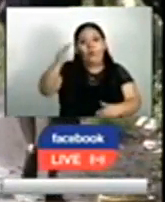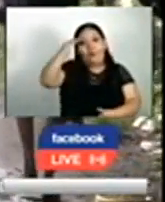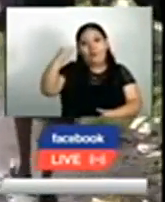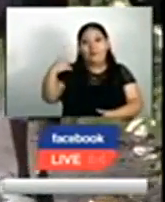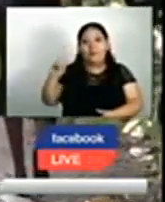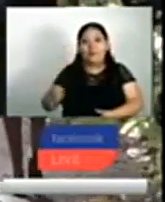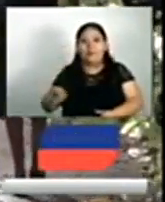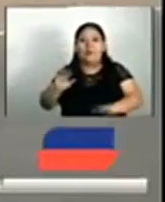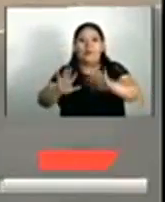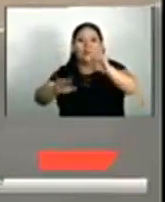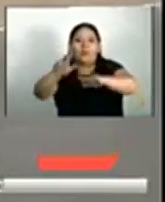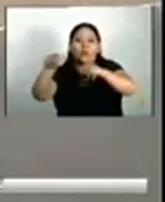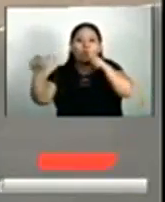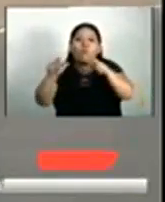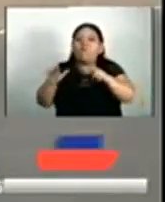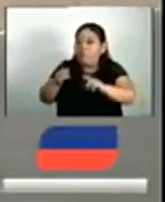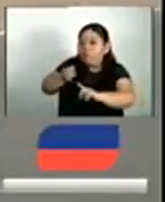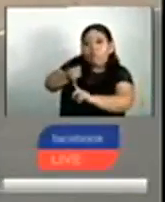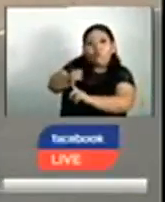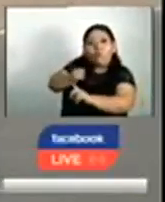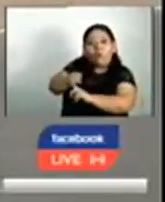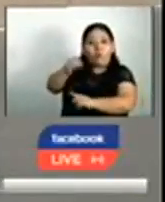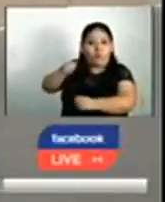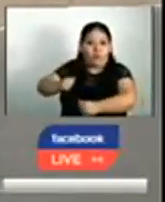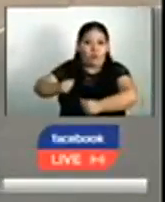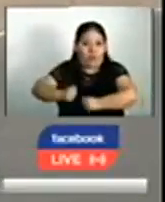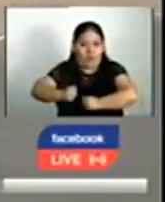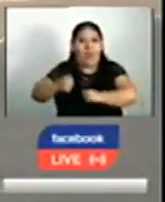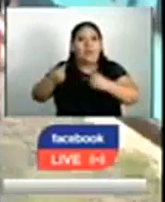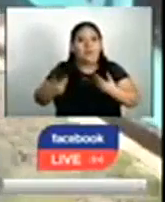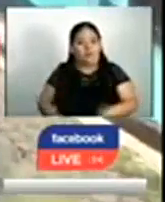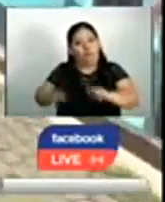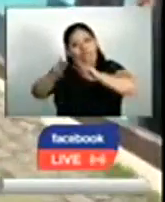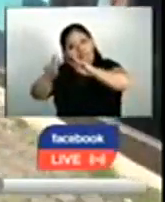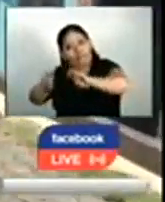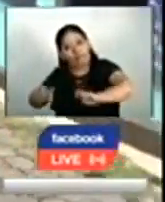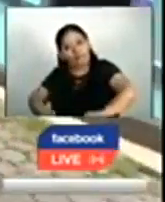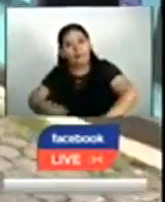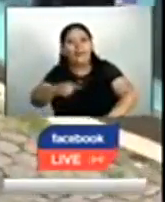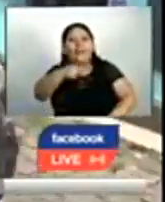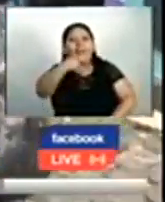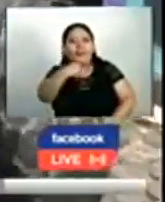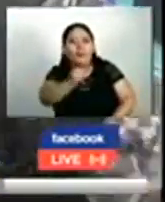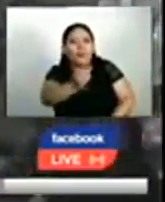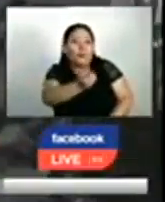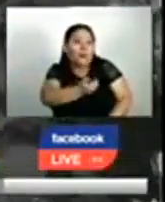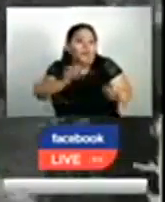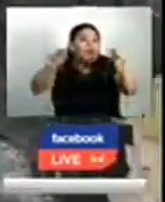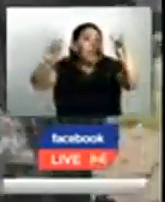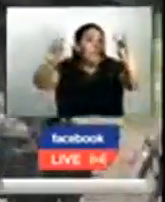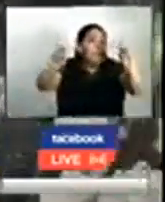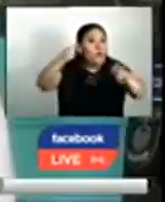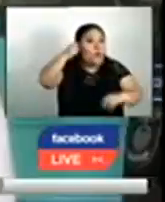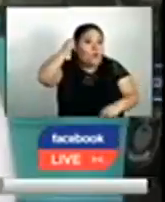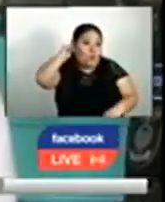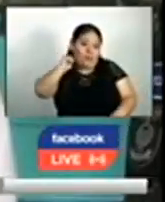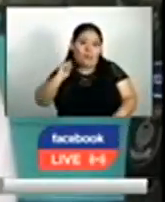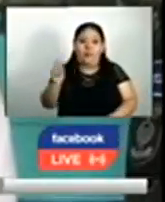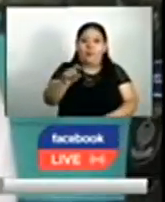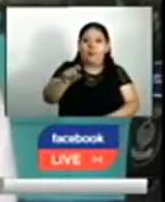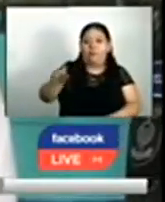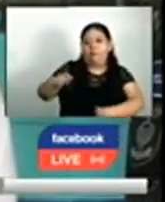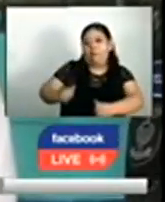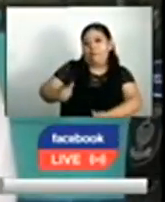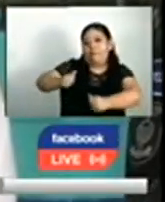13 años fue abusada sexualmente. Las investigaciones fiscales apuntan a que el principal implicado en el crimen es el oficial de la